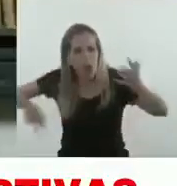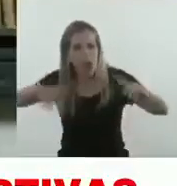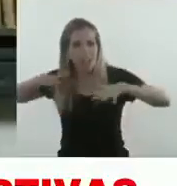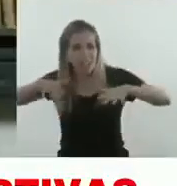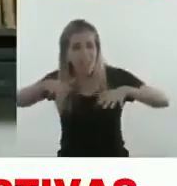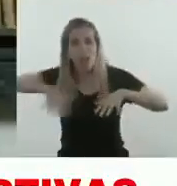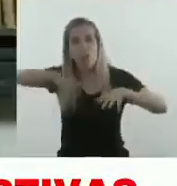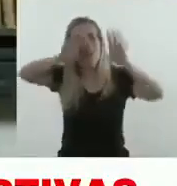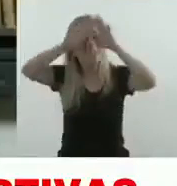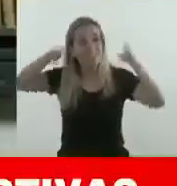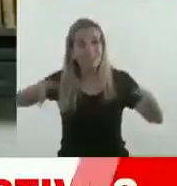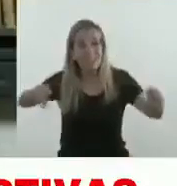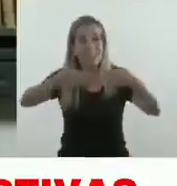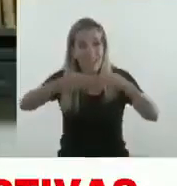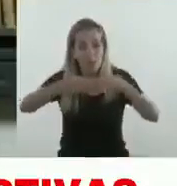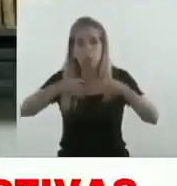lugares cerrados.